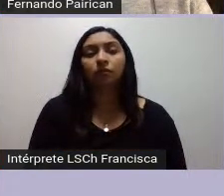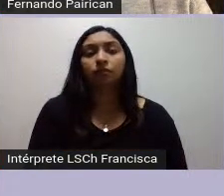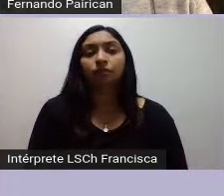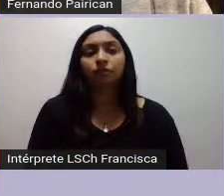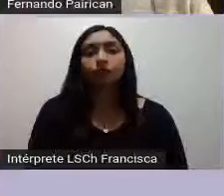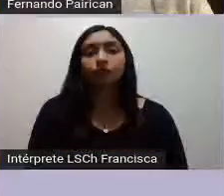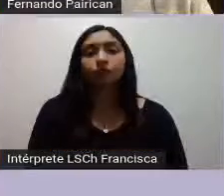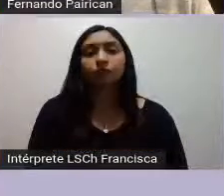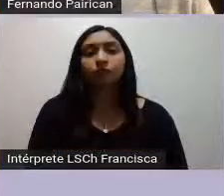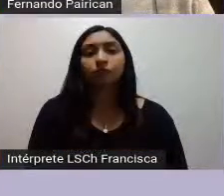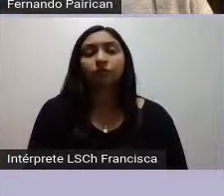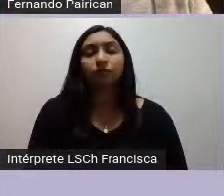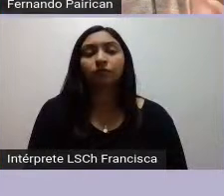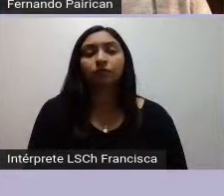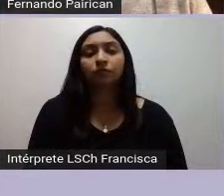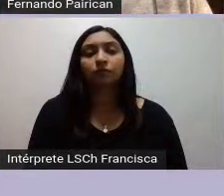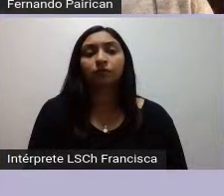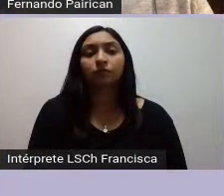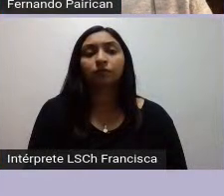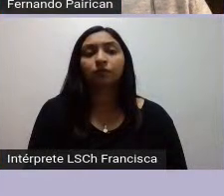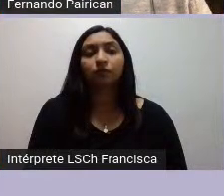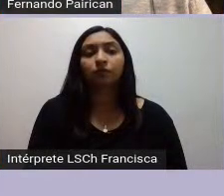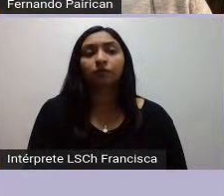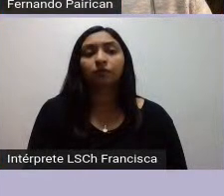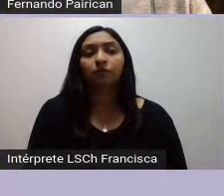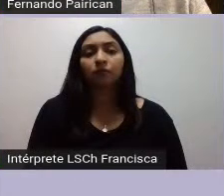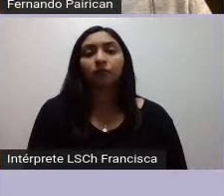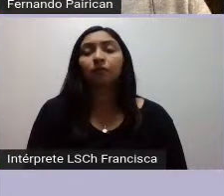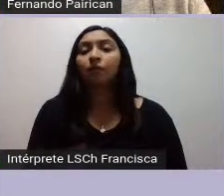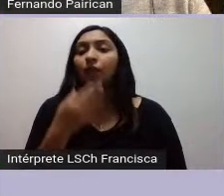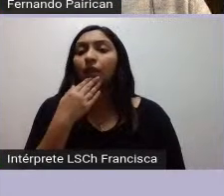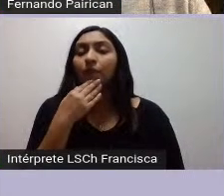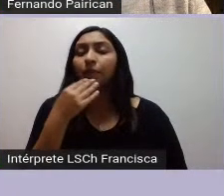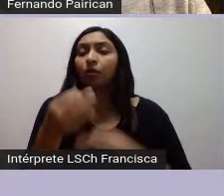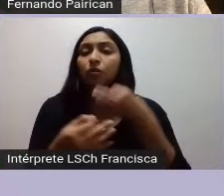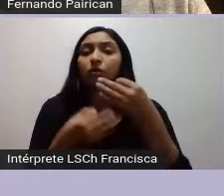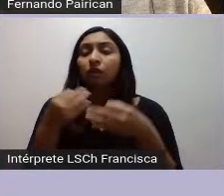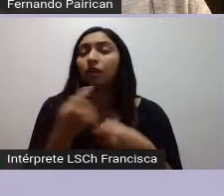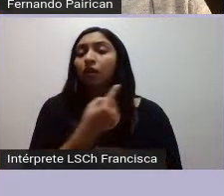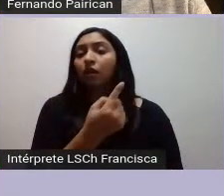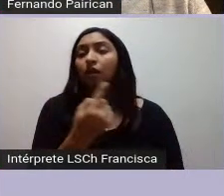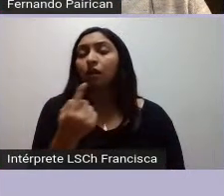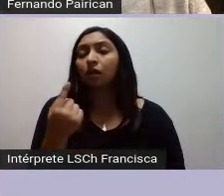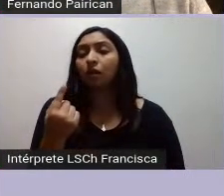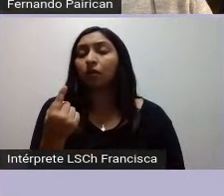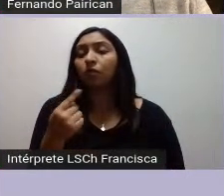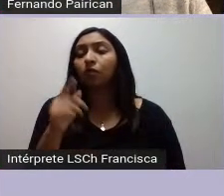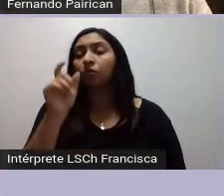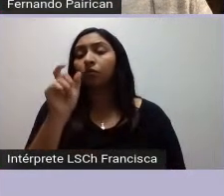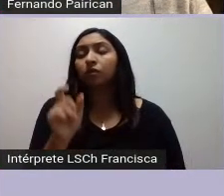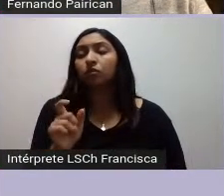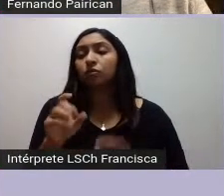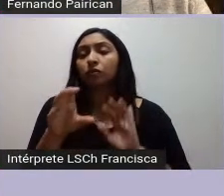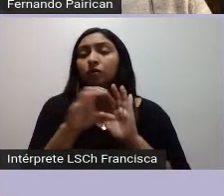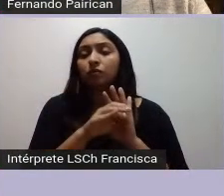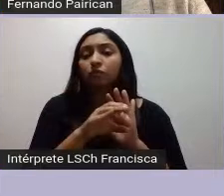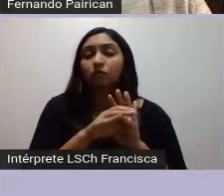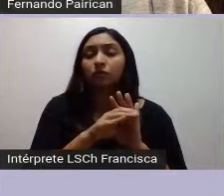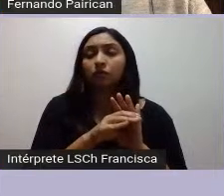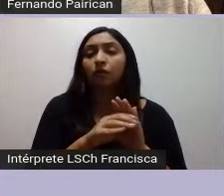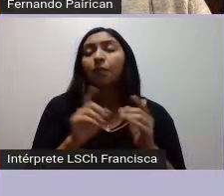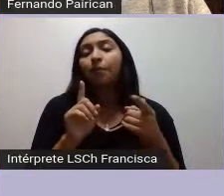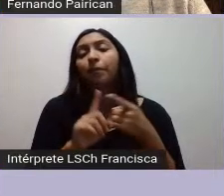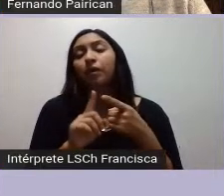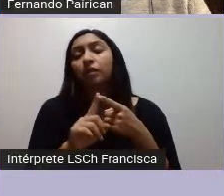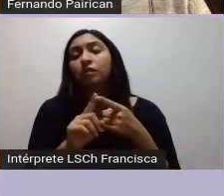y eso en alguna medida un poco contarles que cada convencional y cada convencional del pueblo mapuche participó en todas las